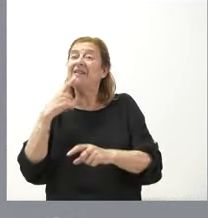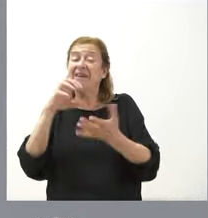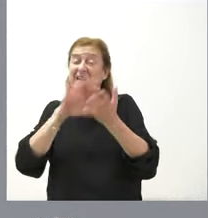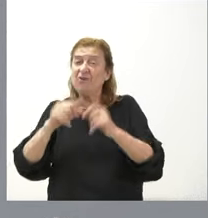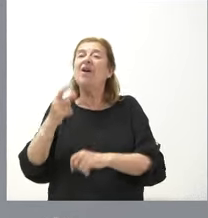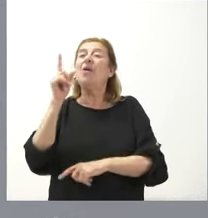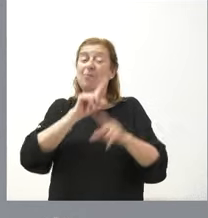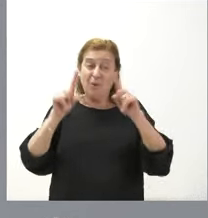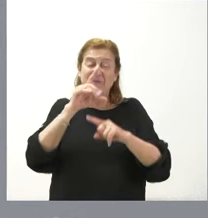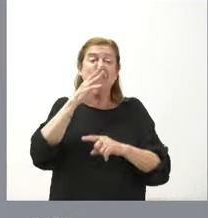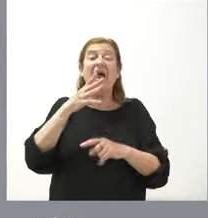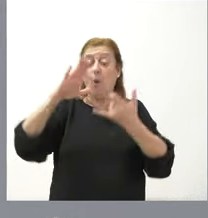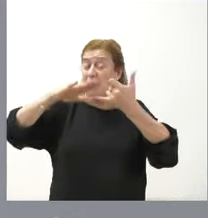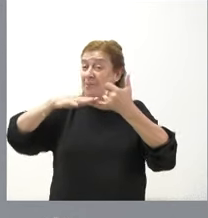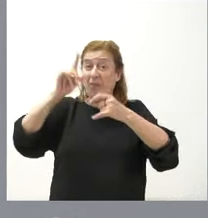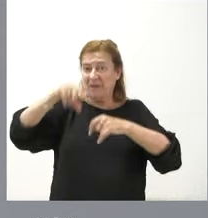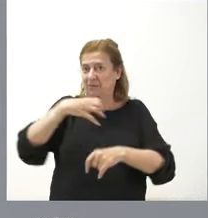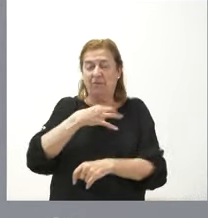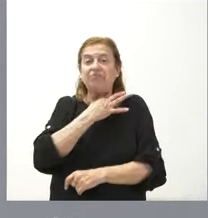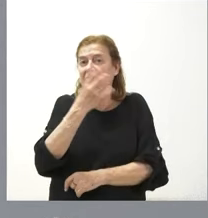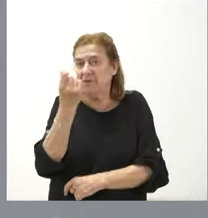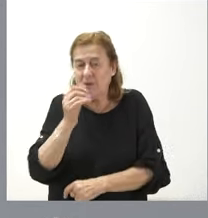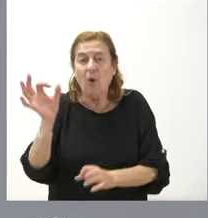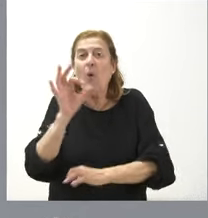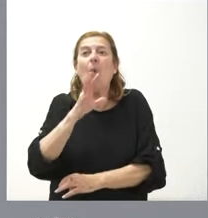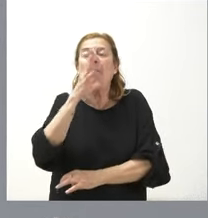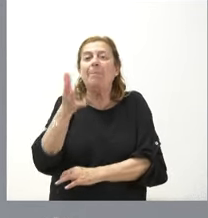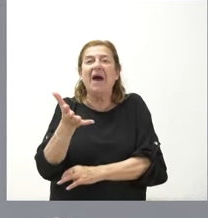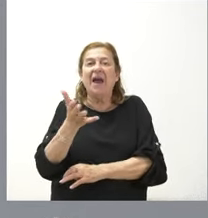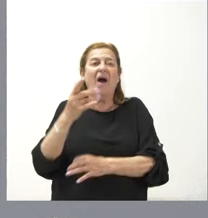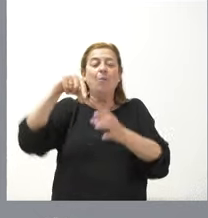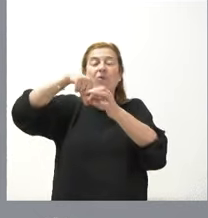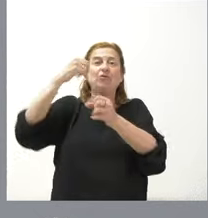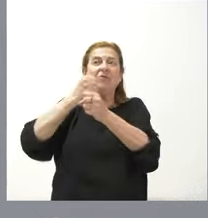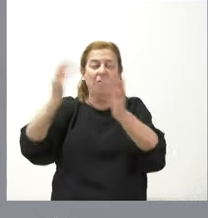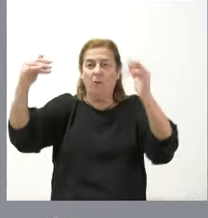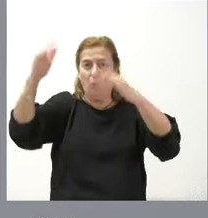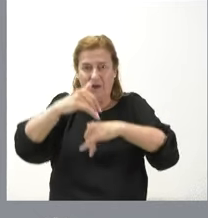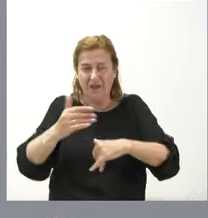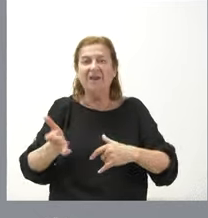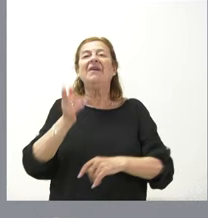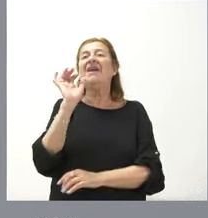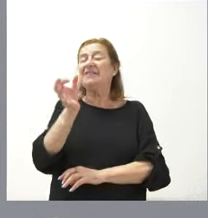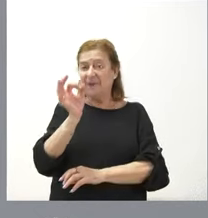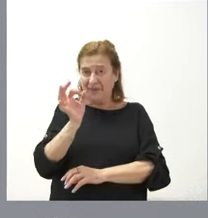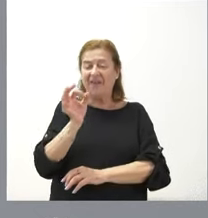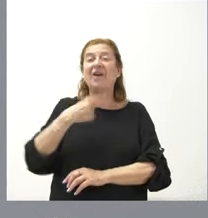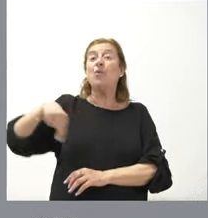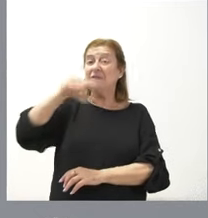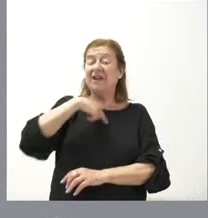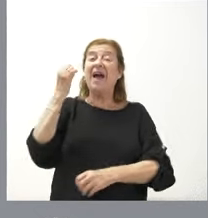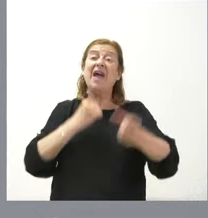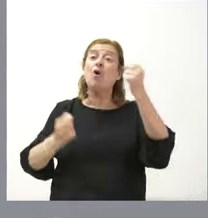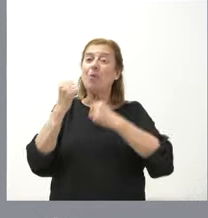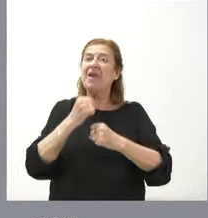problemas como les digo para llegar a fin de mes o para tener un puesto de trabajo es verdad que la nuestra es una economía que está